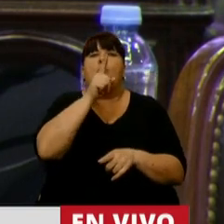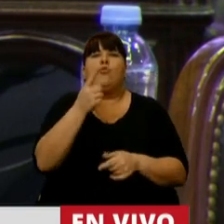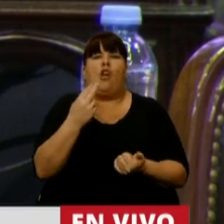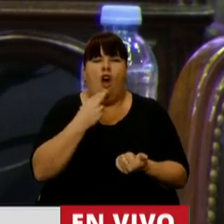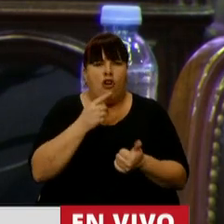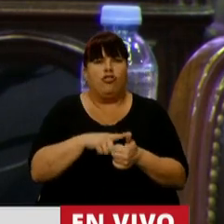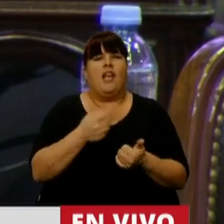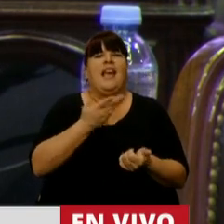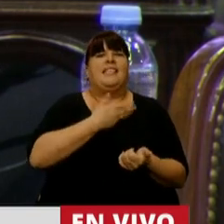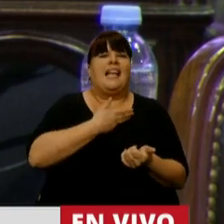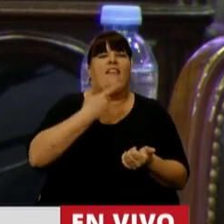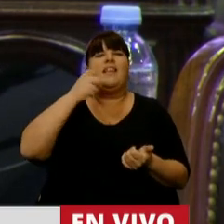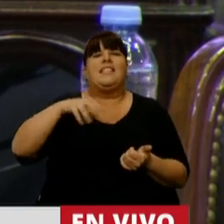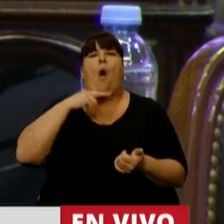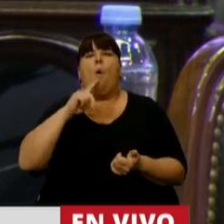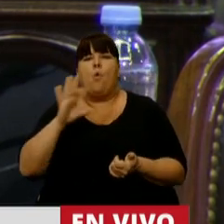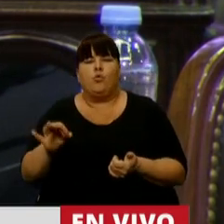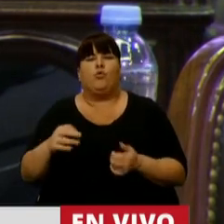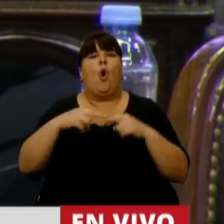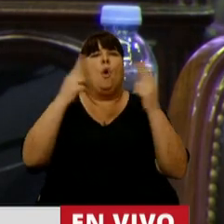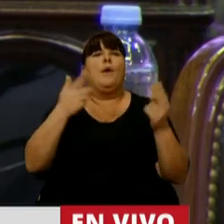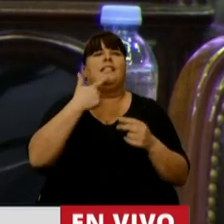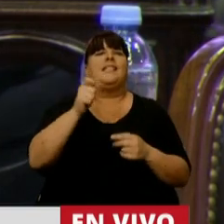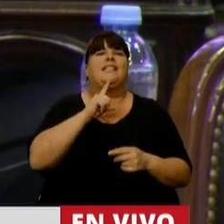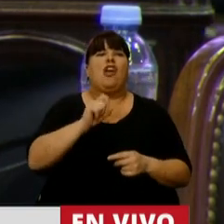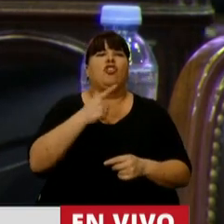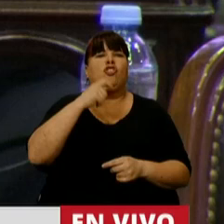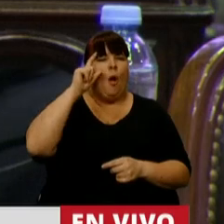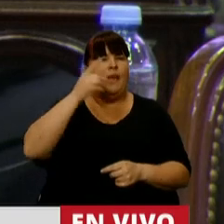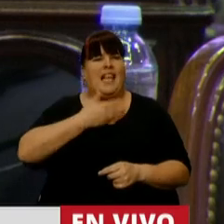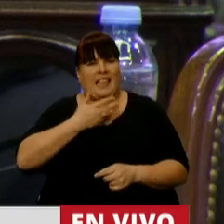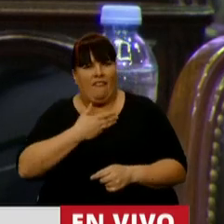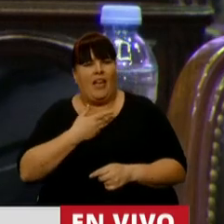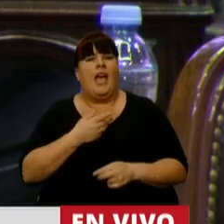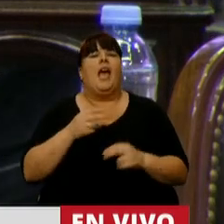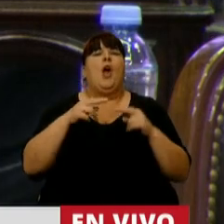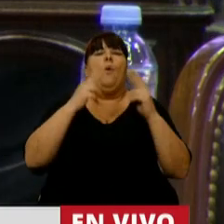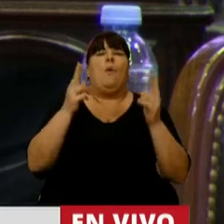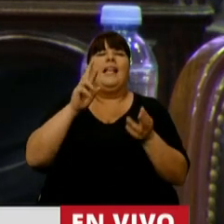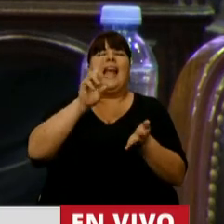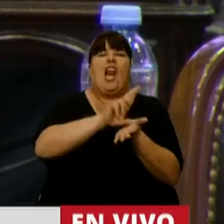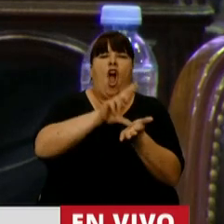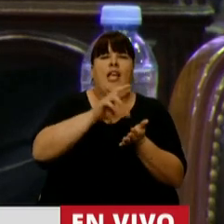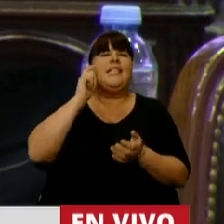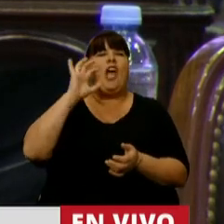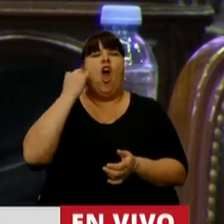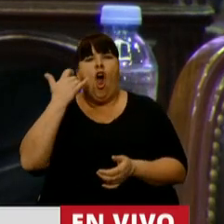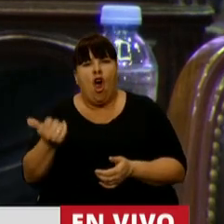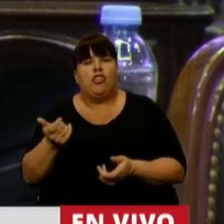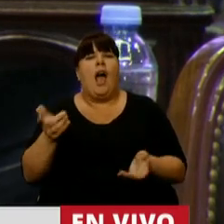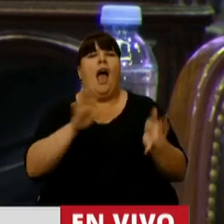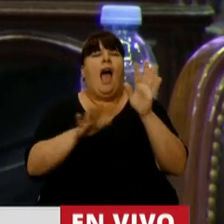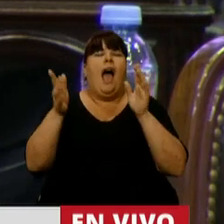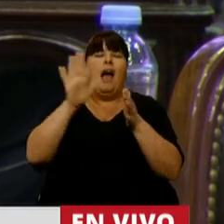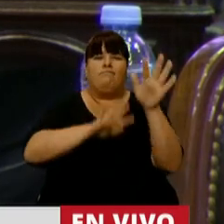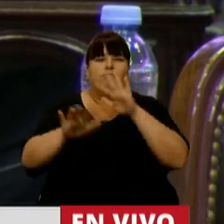11, Santa Fe-San Justo. Como es el puente Santo Tomé-Santa Fe. Como es el puente Reconquista-Goya. Como es la reconversión del puerto